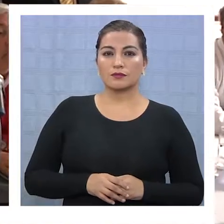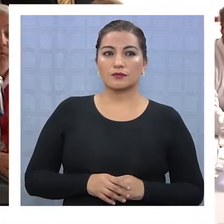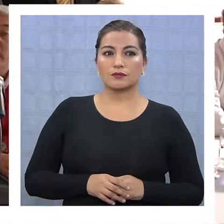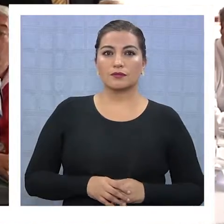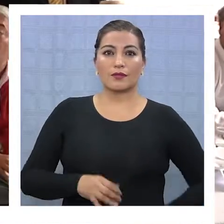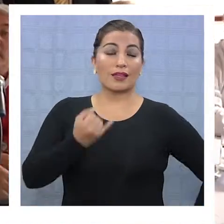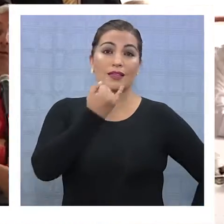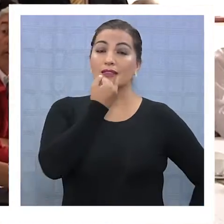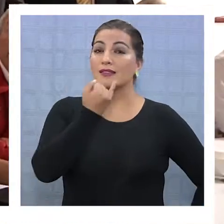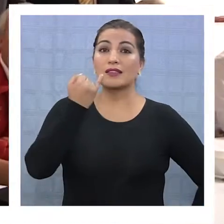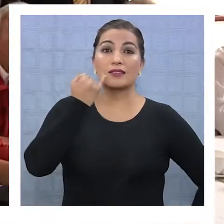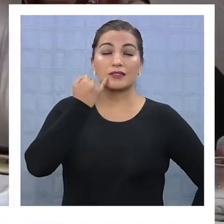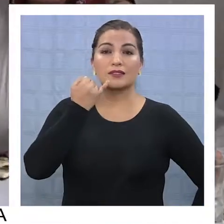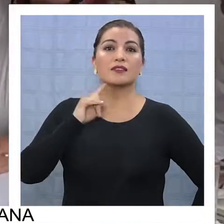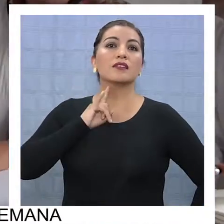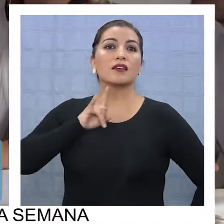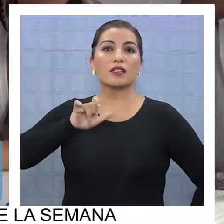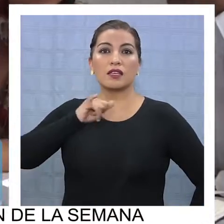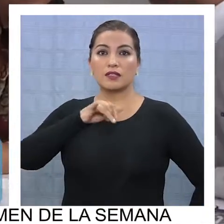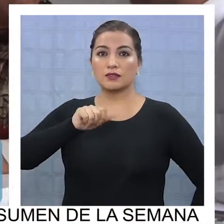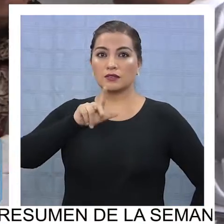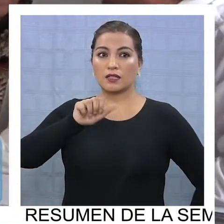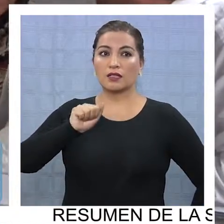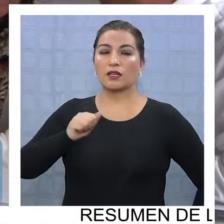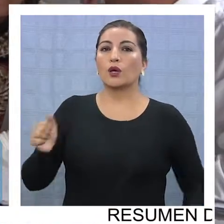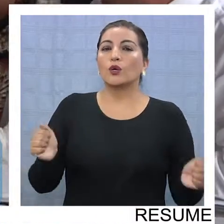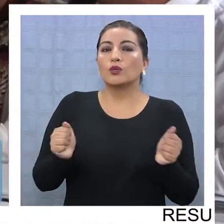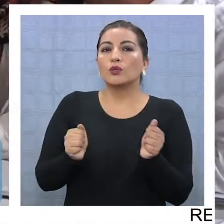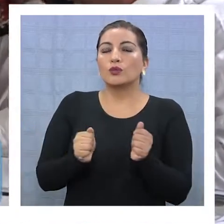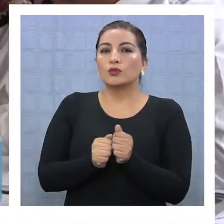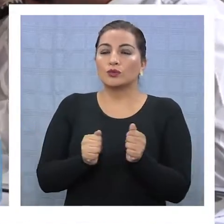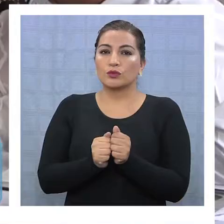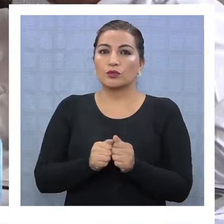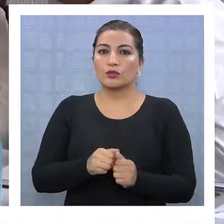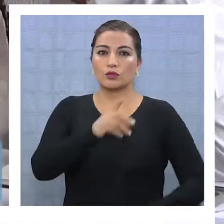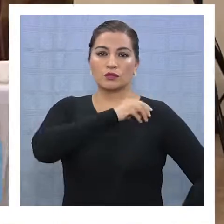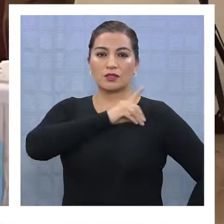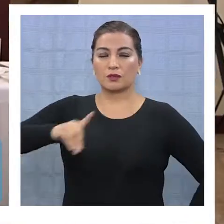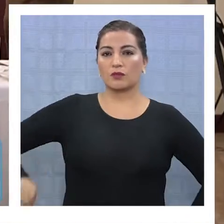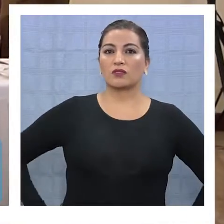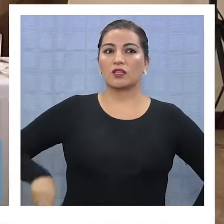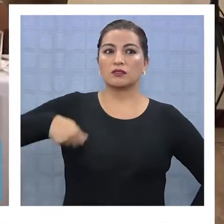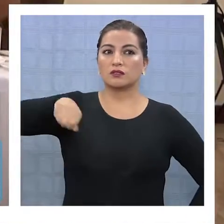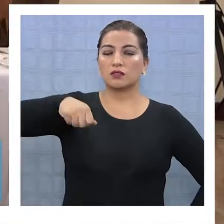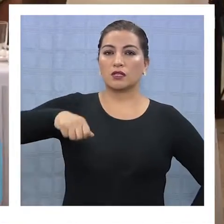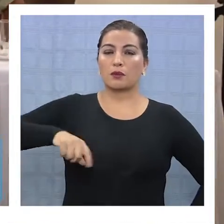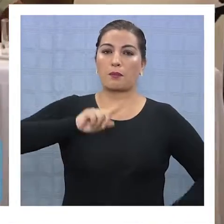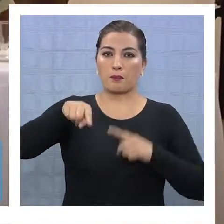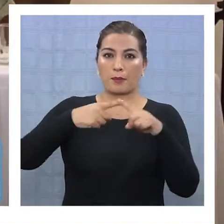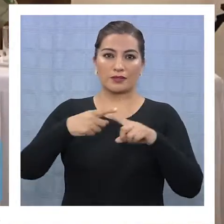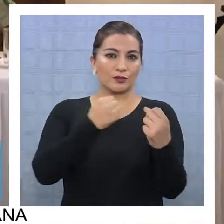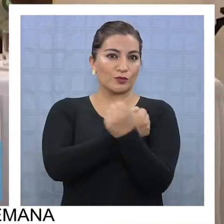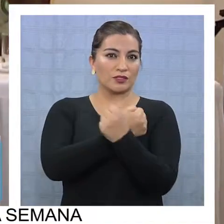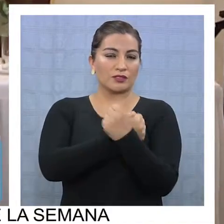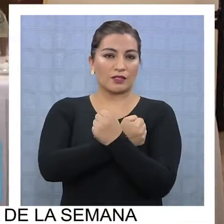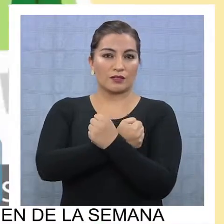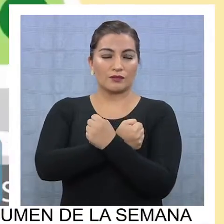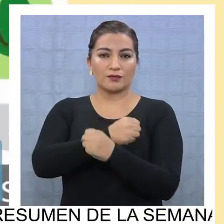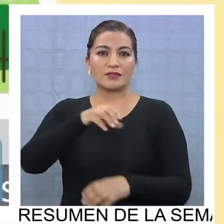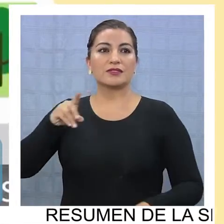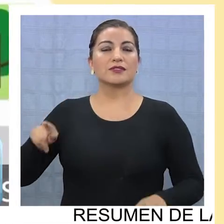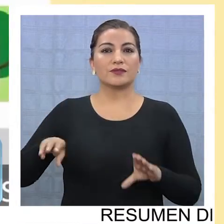El Intendente Miguel Ángel Quesada, acompañado de parlamentarios, senadores y autoridades policiales de la región de Tarapacá,